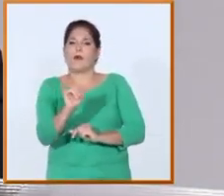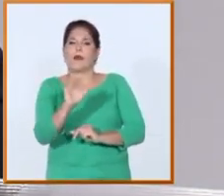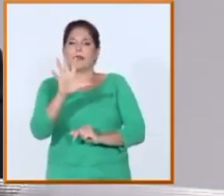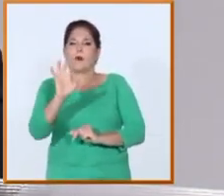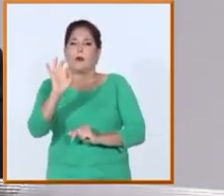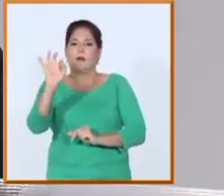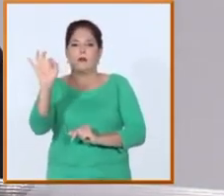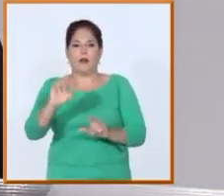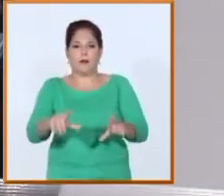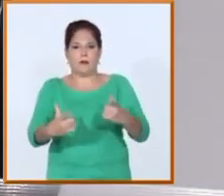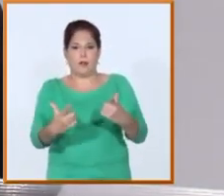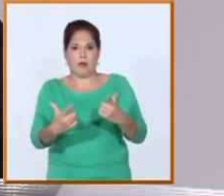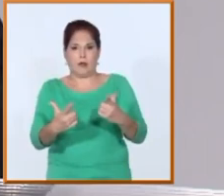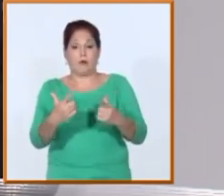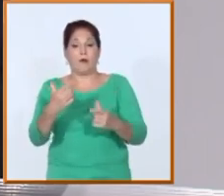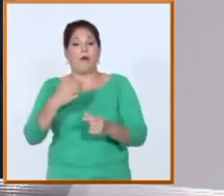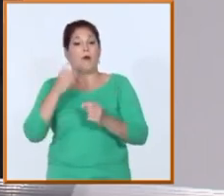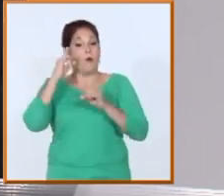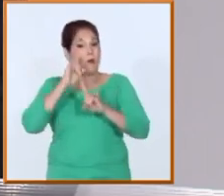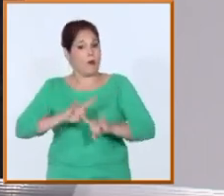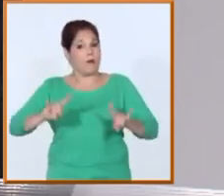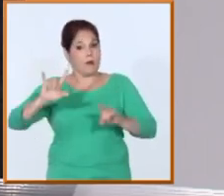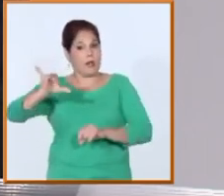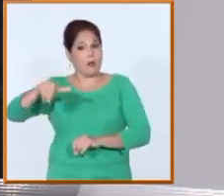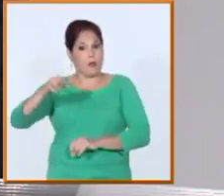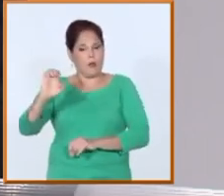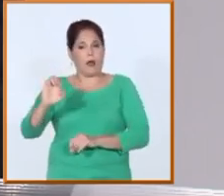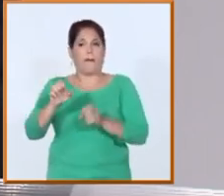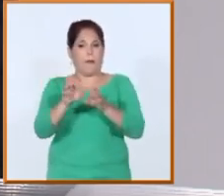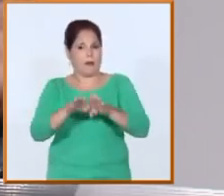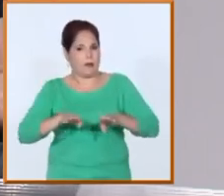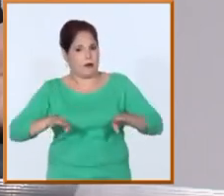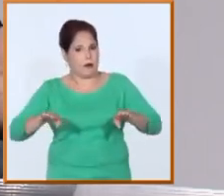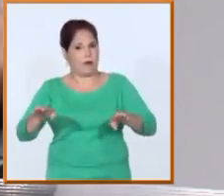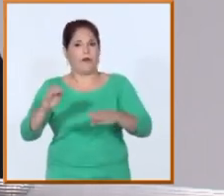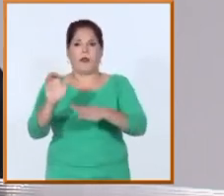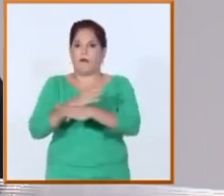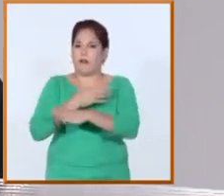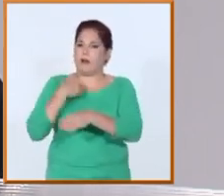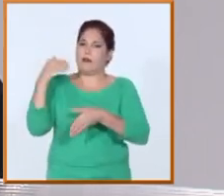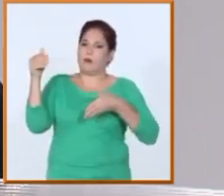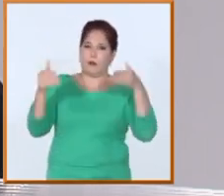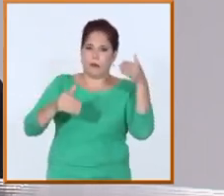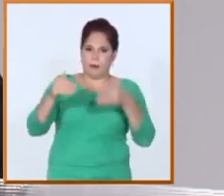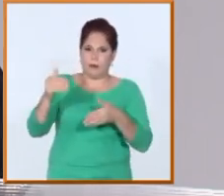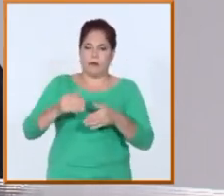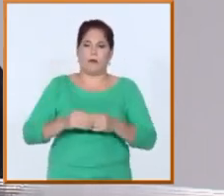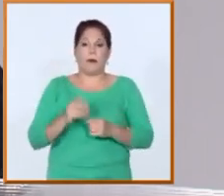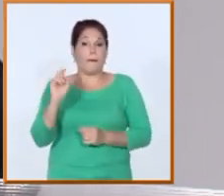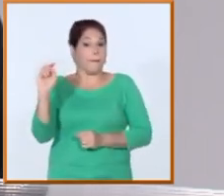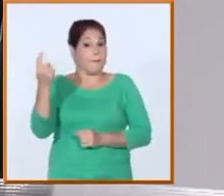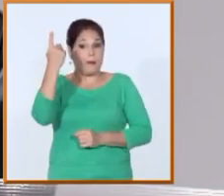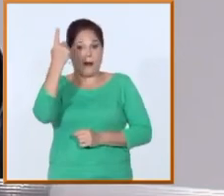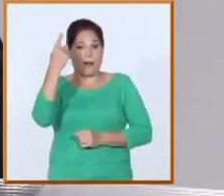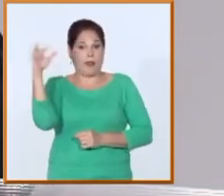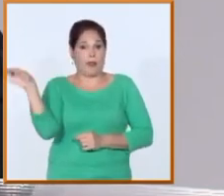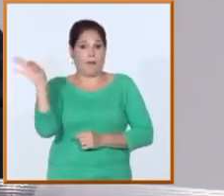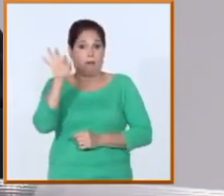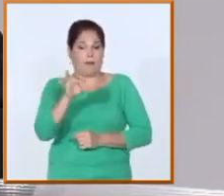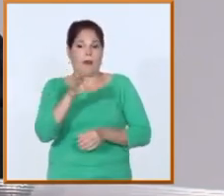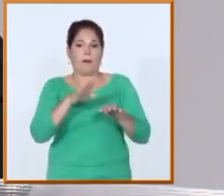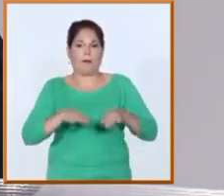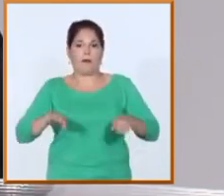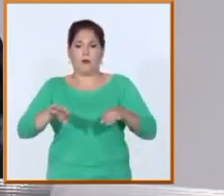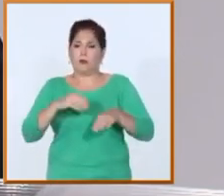aniversario de la CUJAE. Recordarás que se hicieron... mesas redondas, hicimos mesas redondas. Hicimos fue mi primera vez en la mesa redonda, y trabajamos